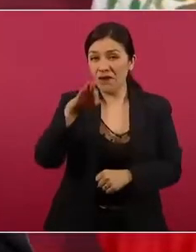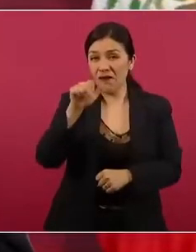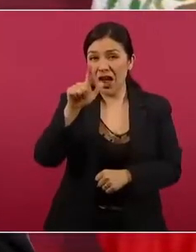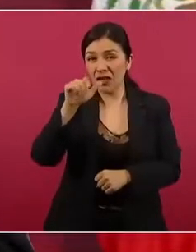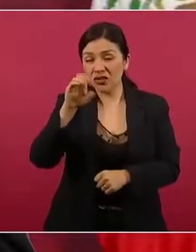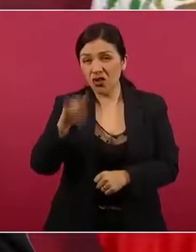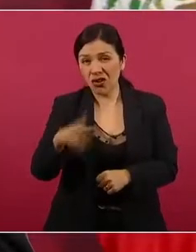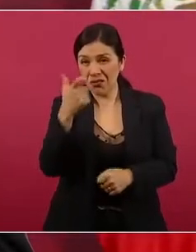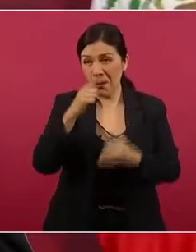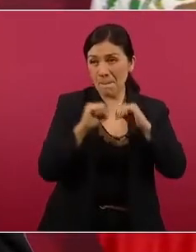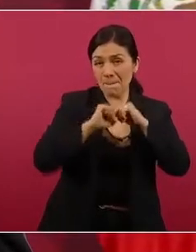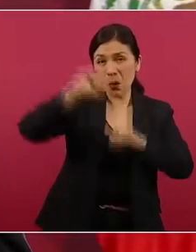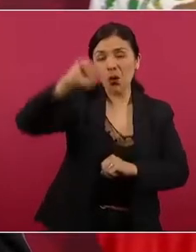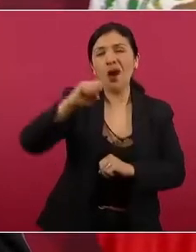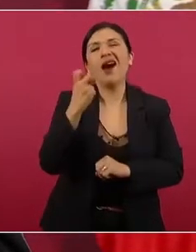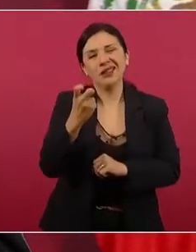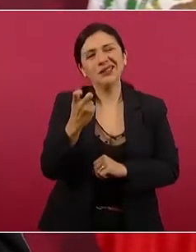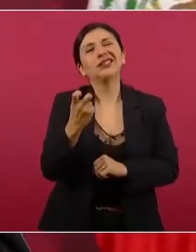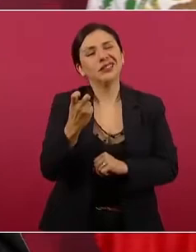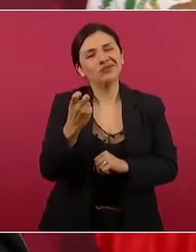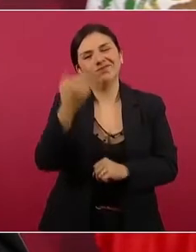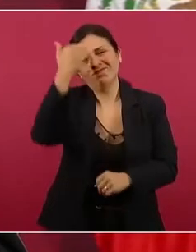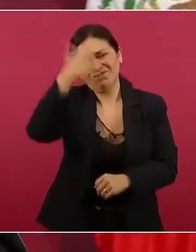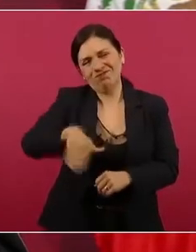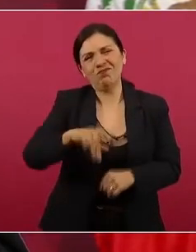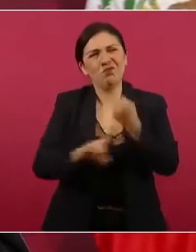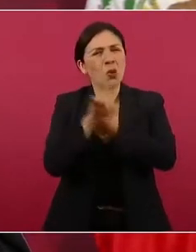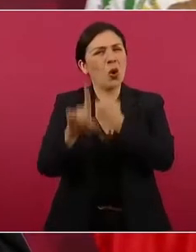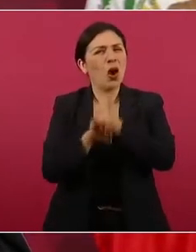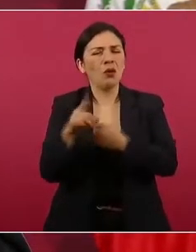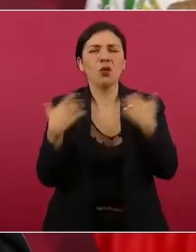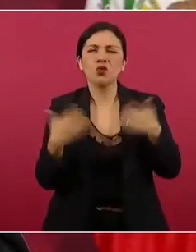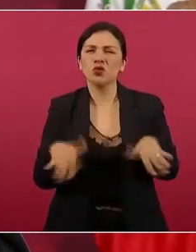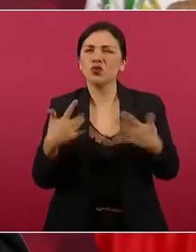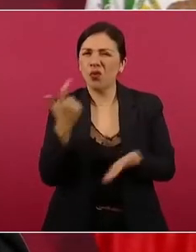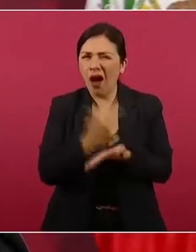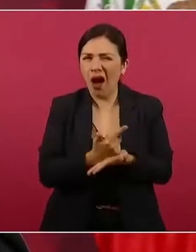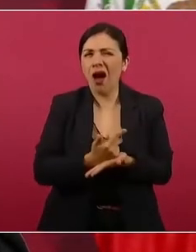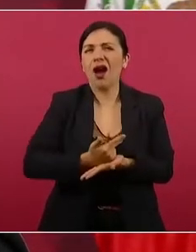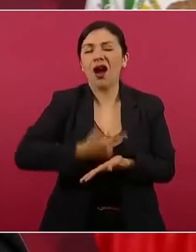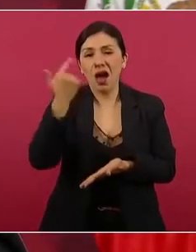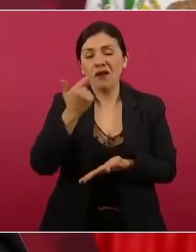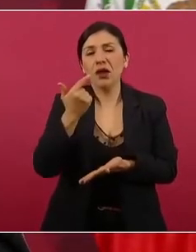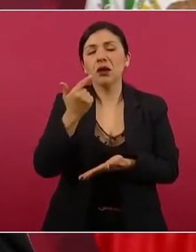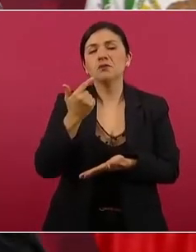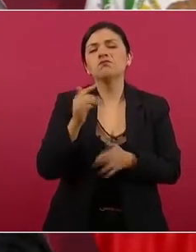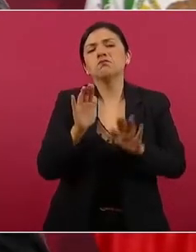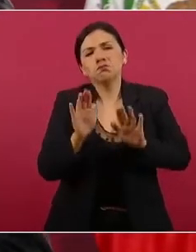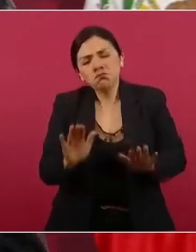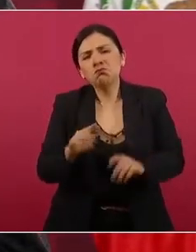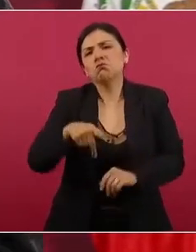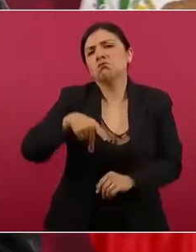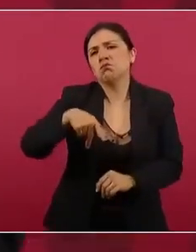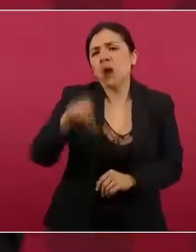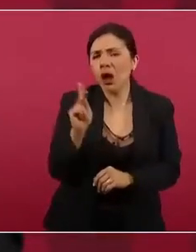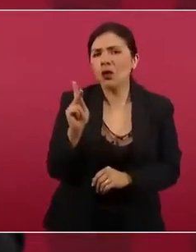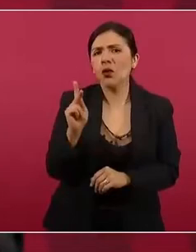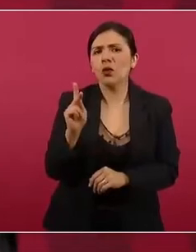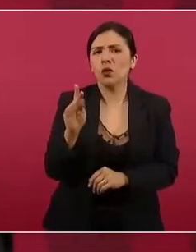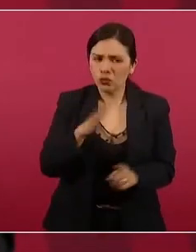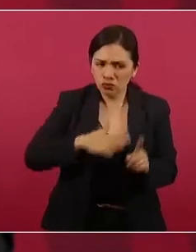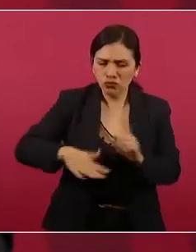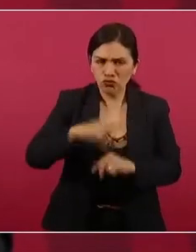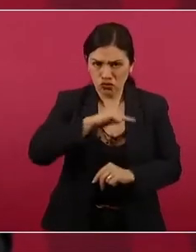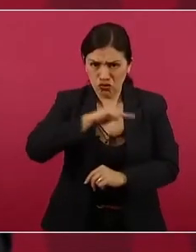grave, pero nosotros estamos